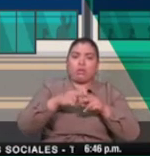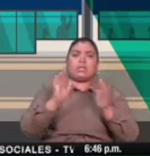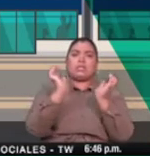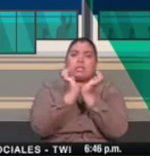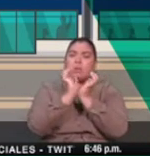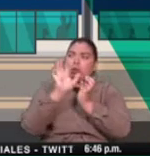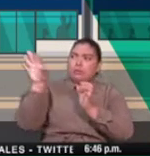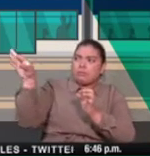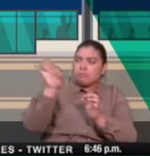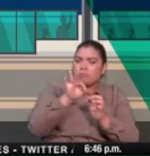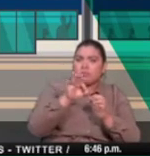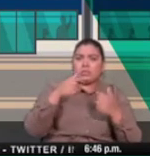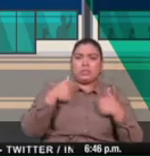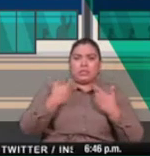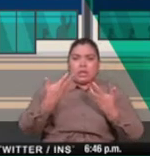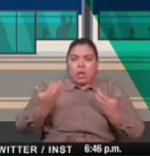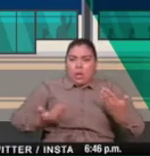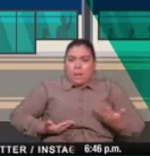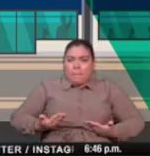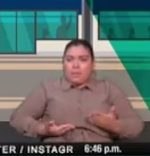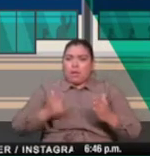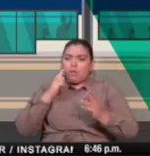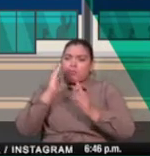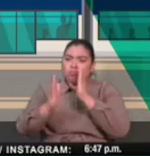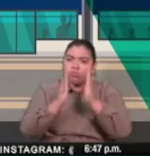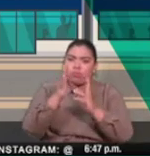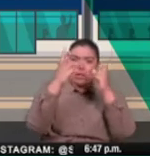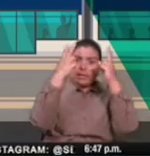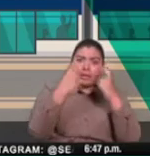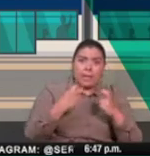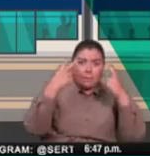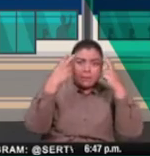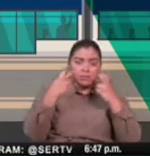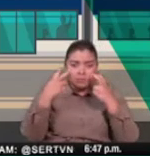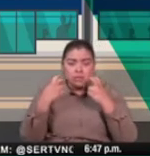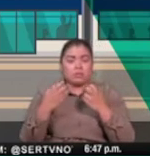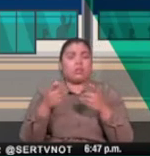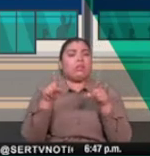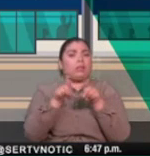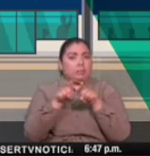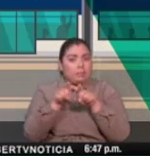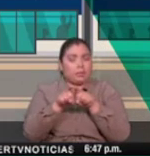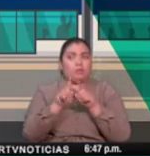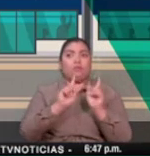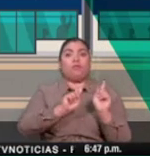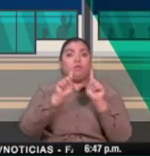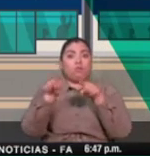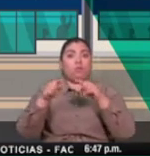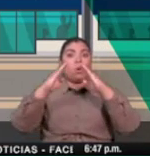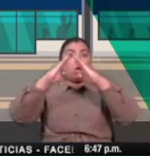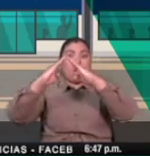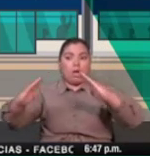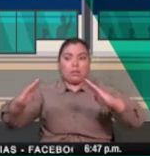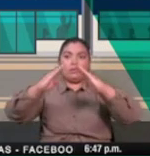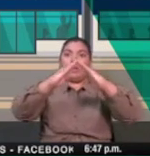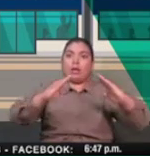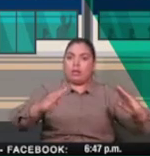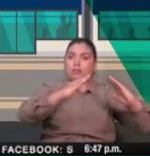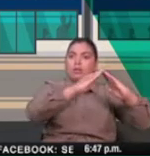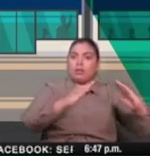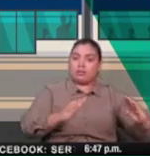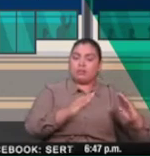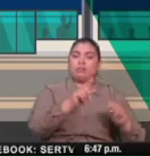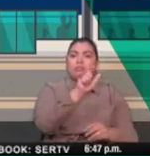intervenciones a nivel laboral, intradomiciliario y comunitario, pudimos detectar estos casos positivos y